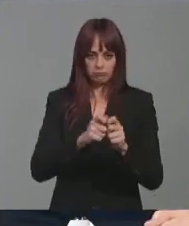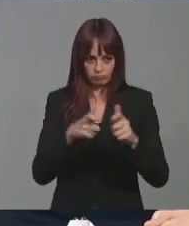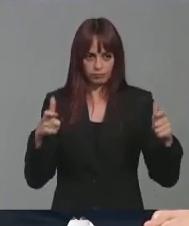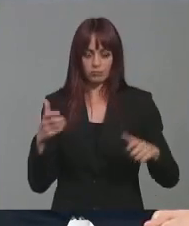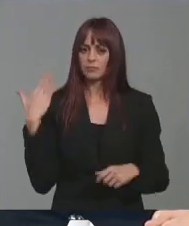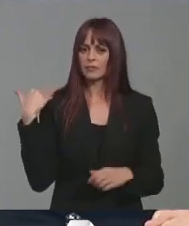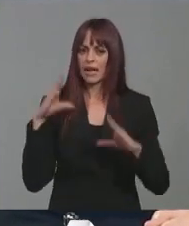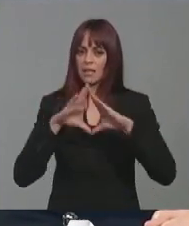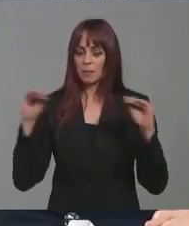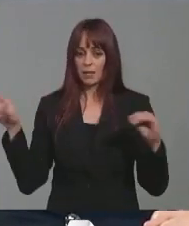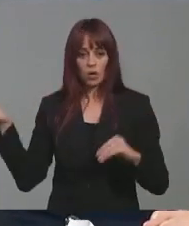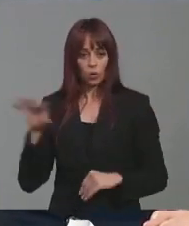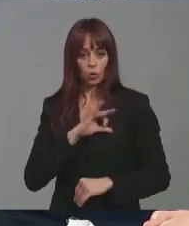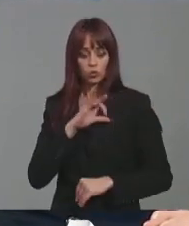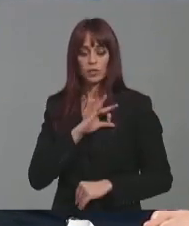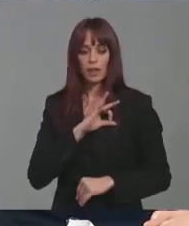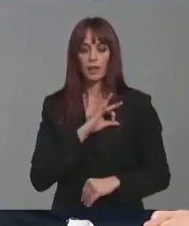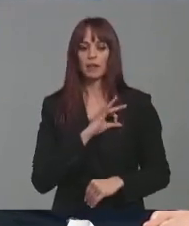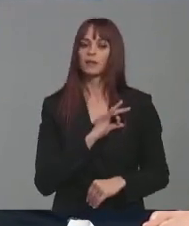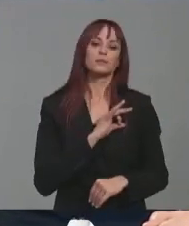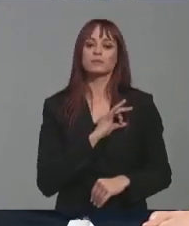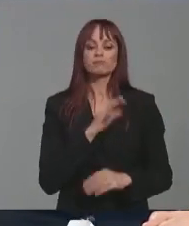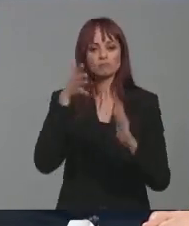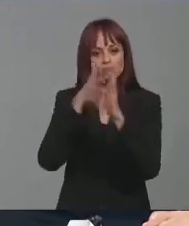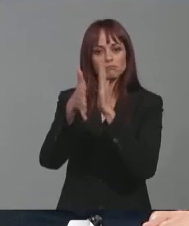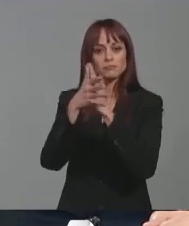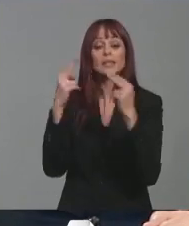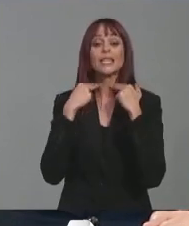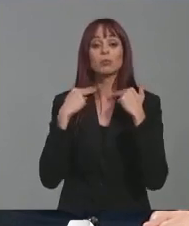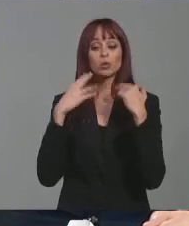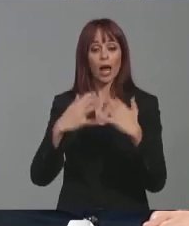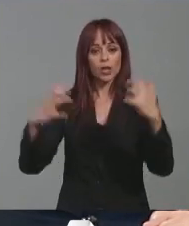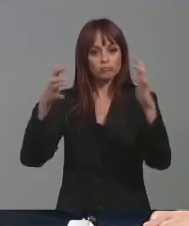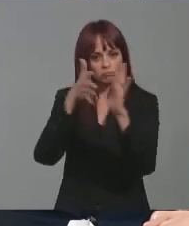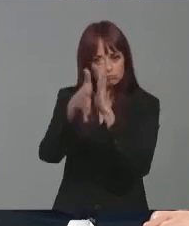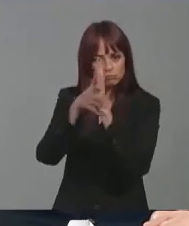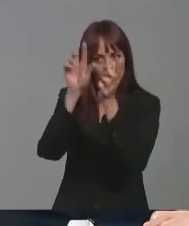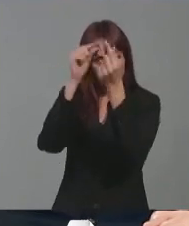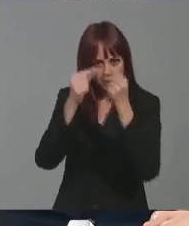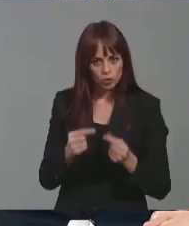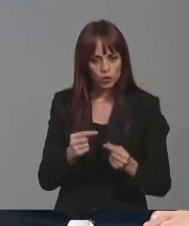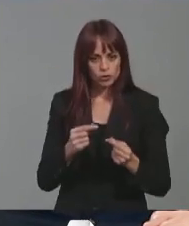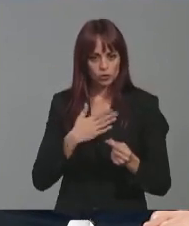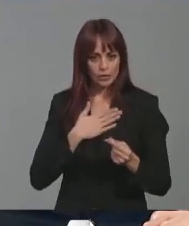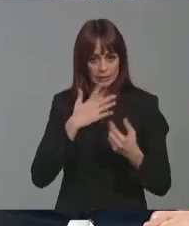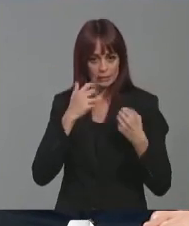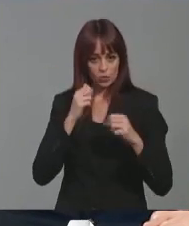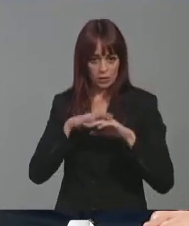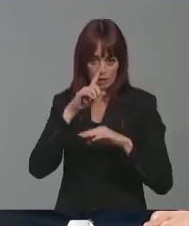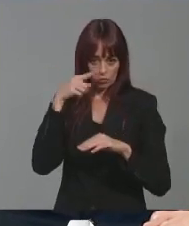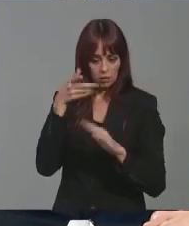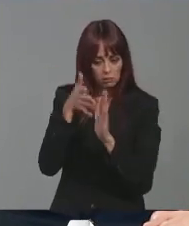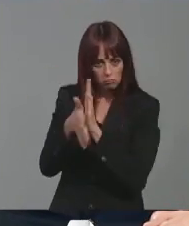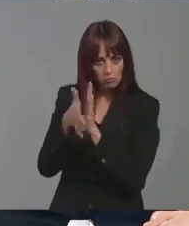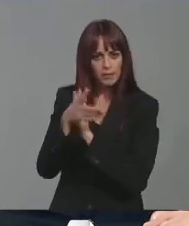en la Asamblea Regional cuando usted explicaba a los diputados las partidas, las cuentas de salud para el año que viene,